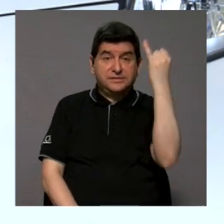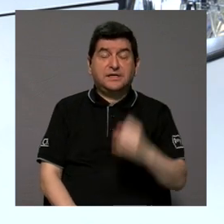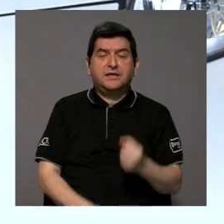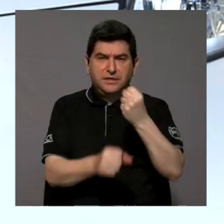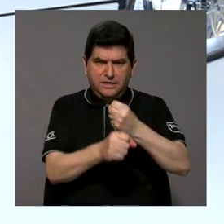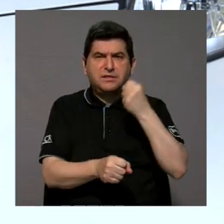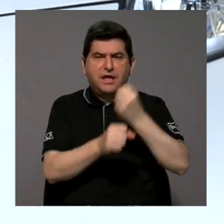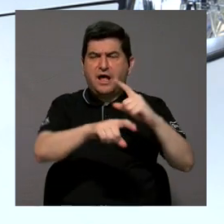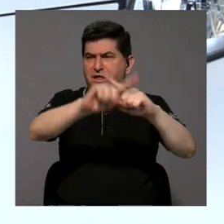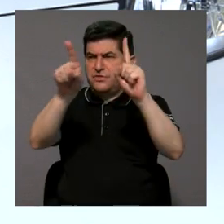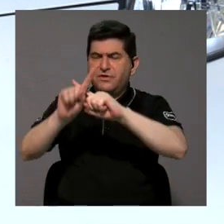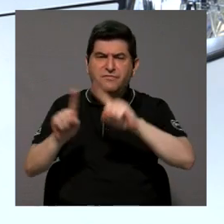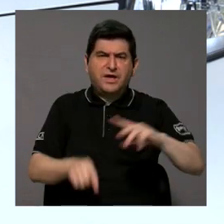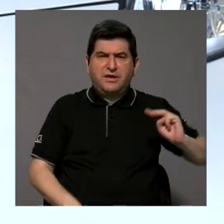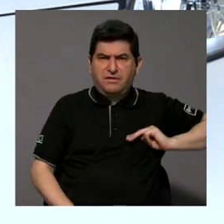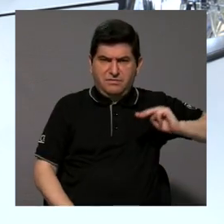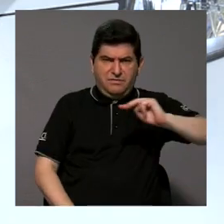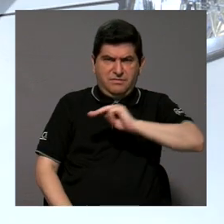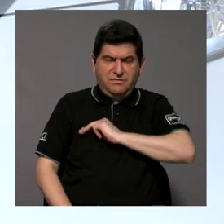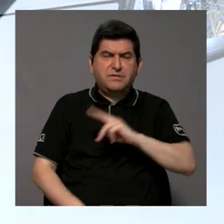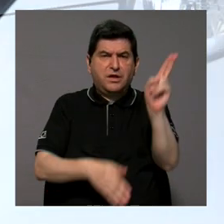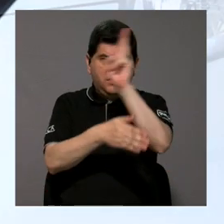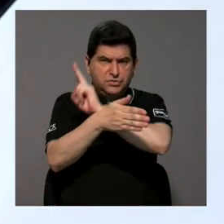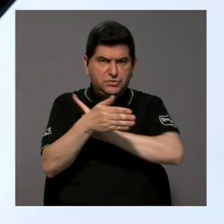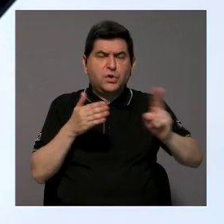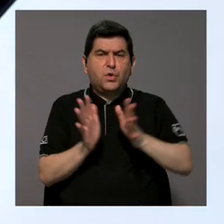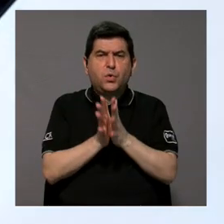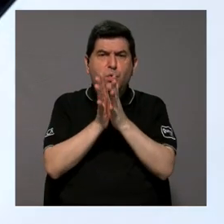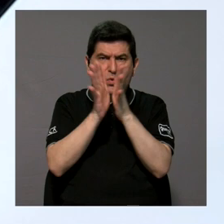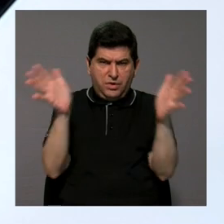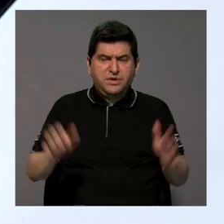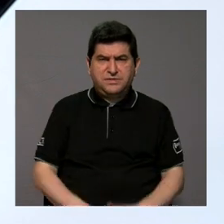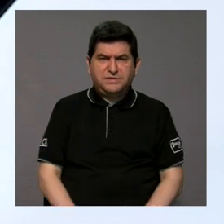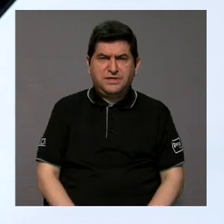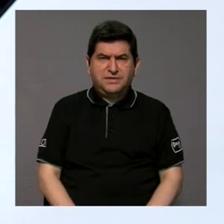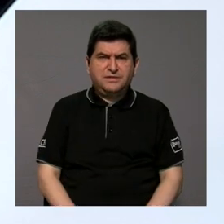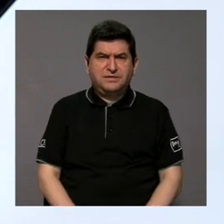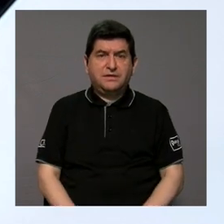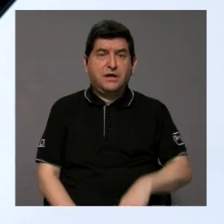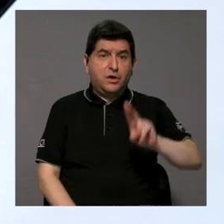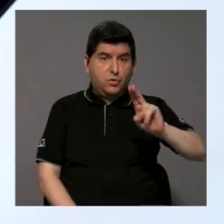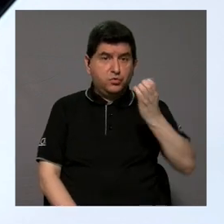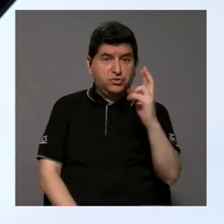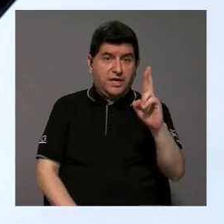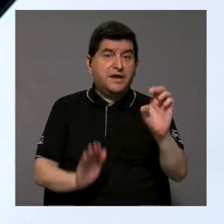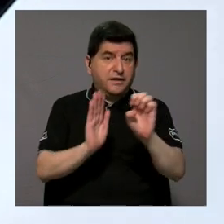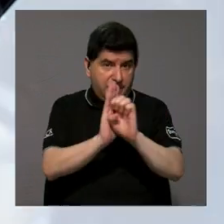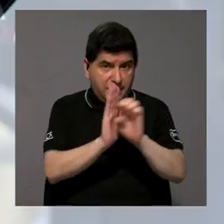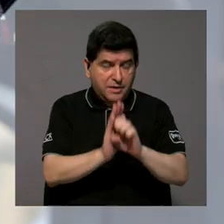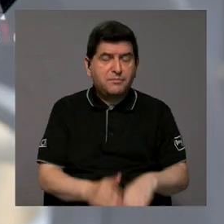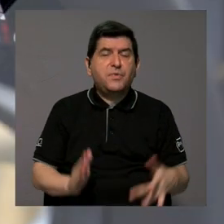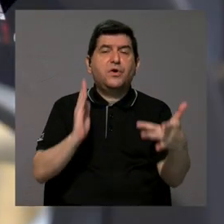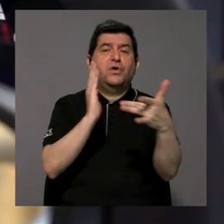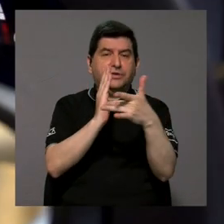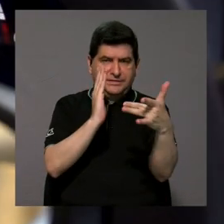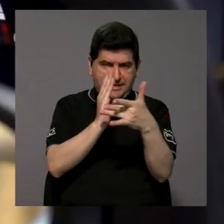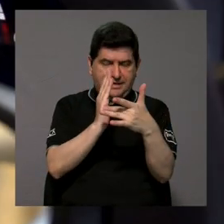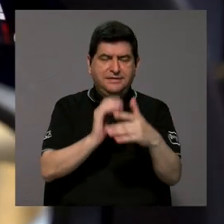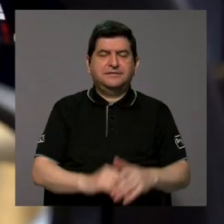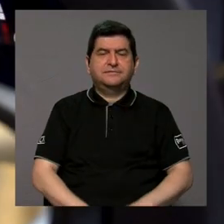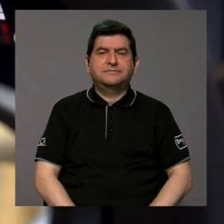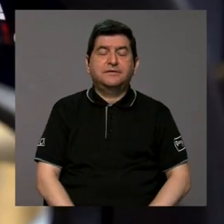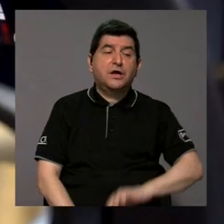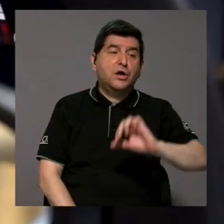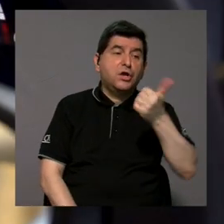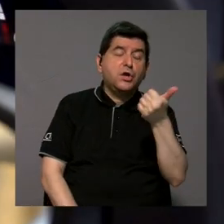que están trabajando varios ministerios, las universidades públicas como la Universidad de Costa Rica y el tecnológico y